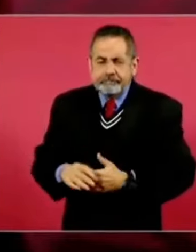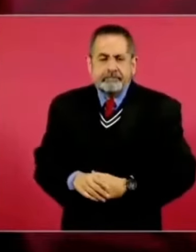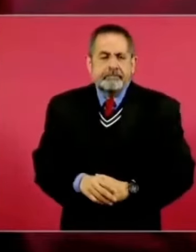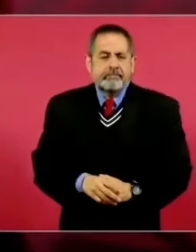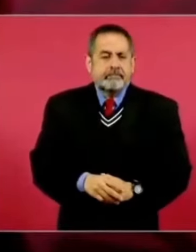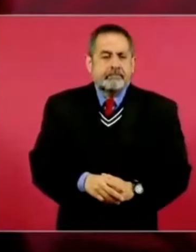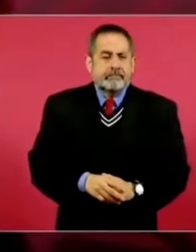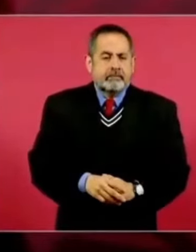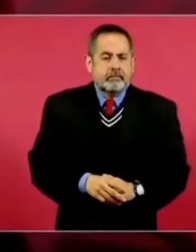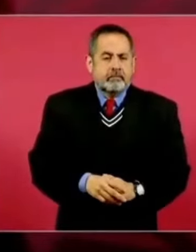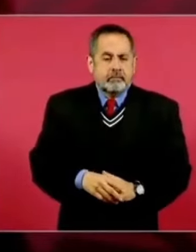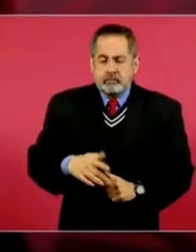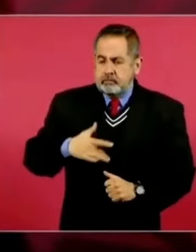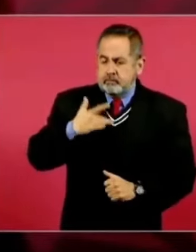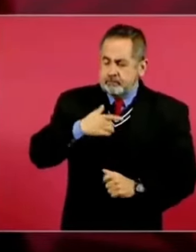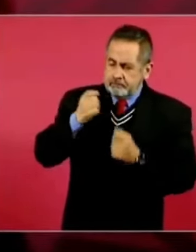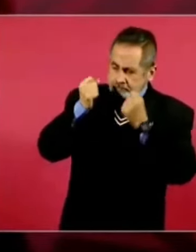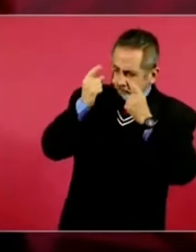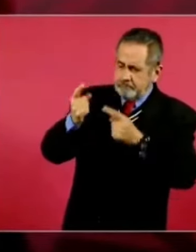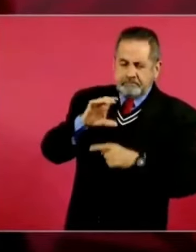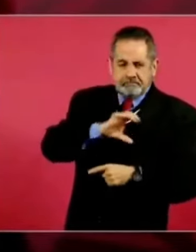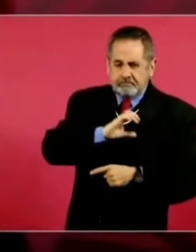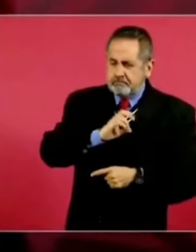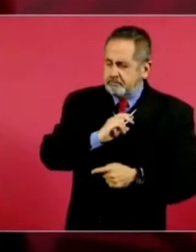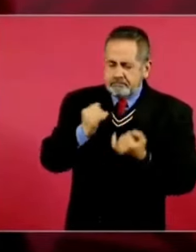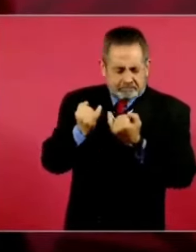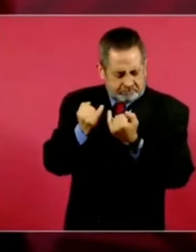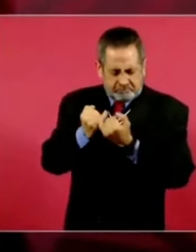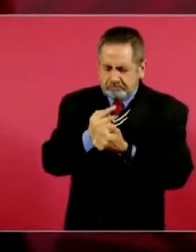El sentimiento de admiración y cariño es mutuo.